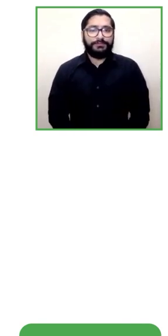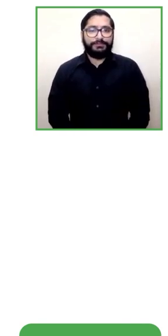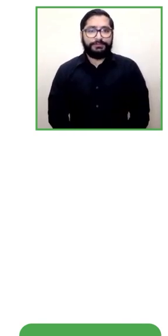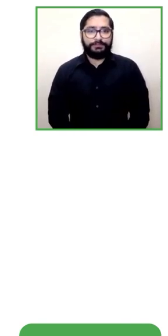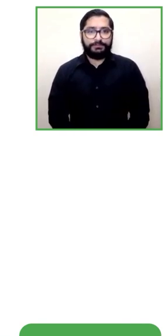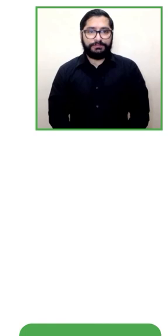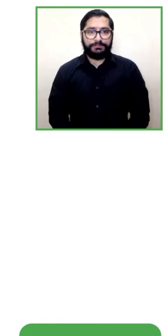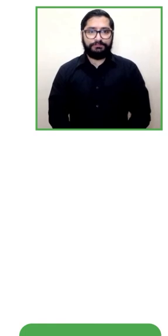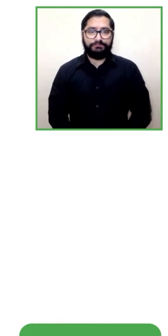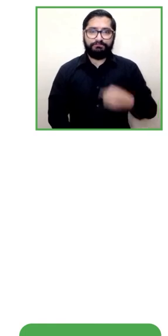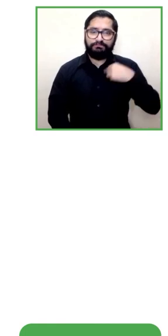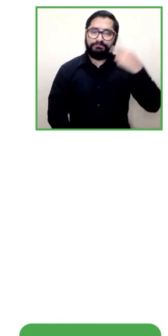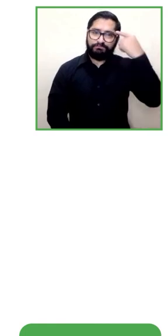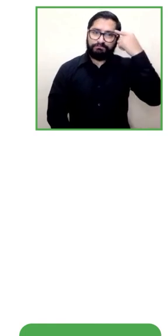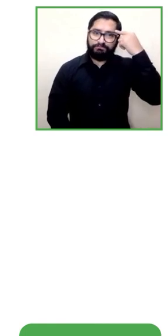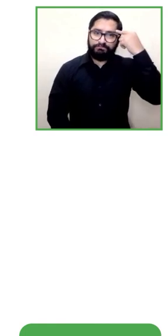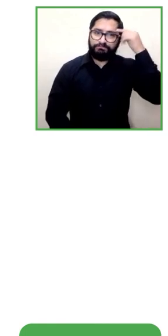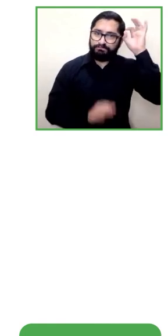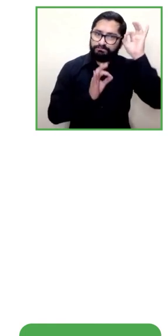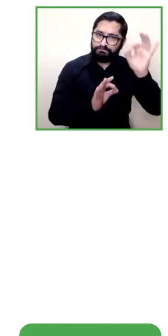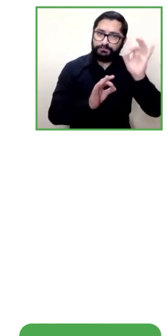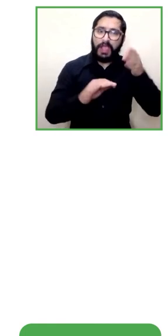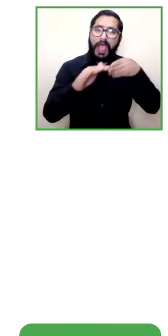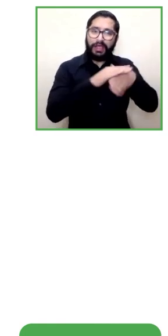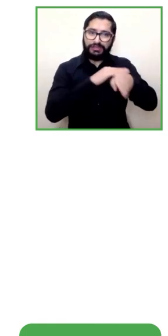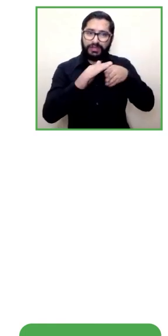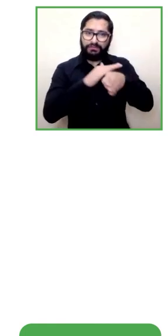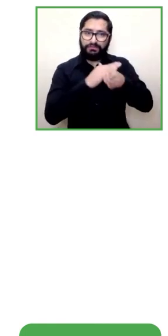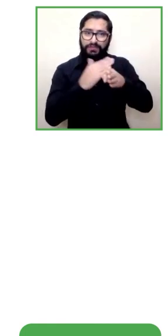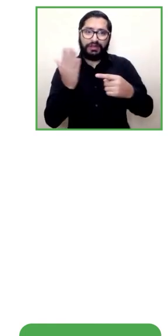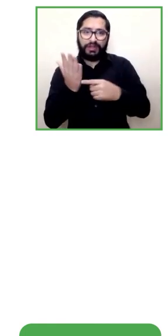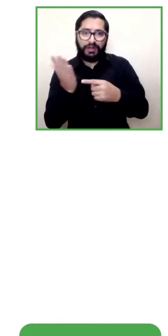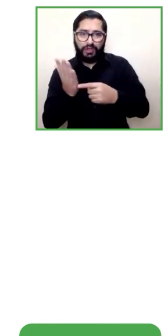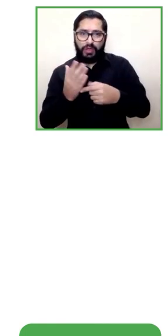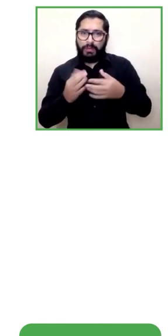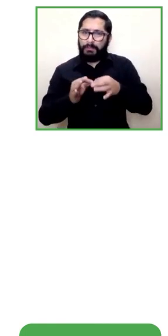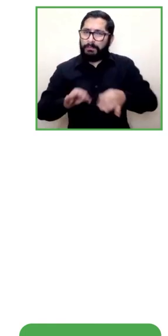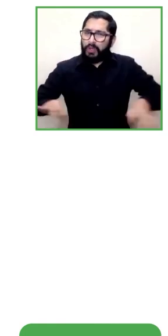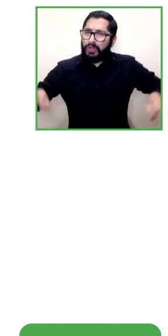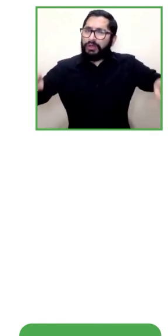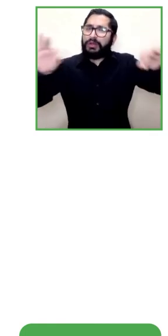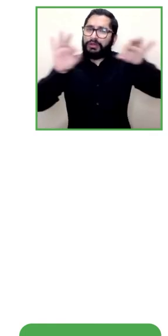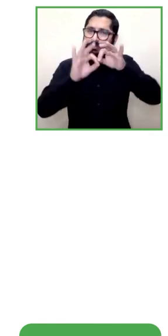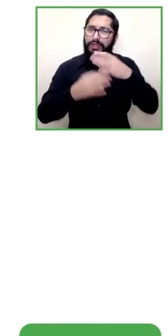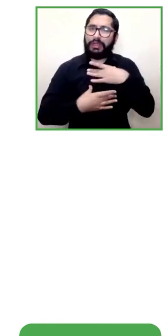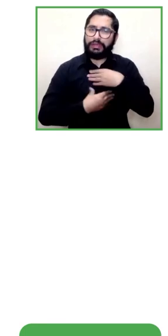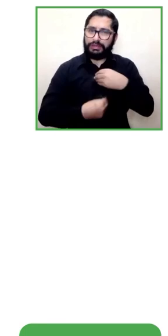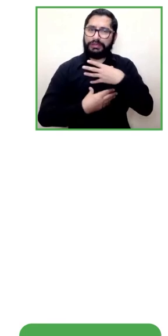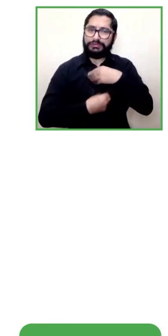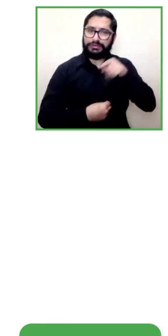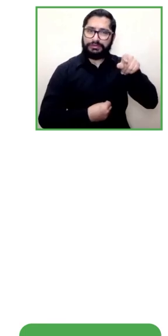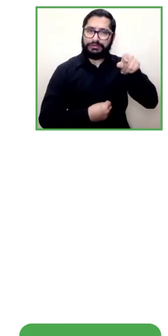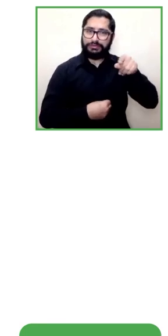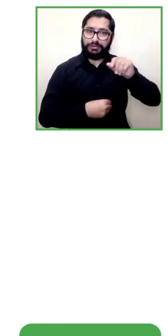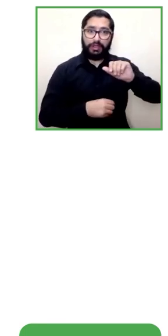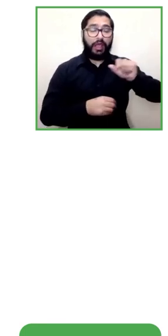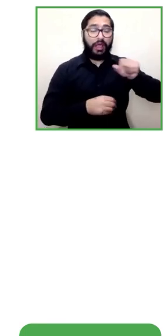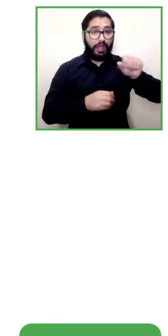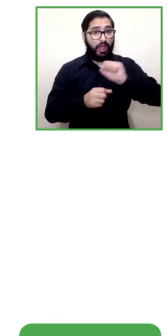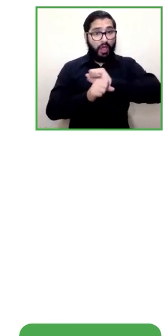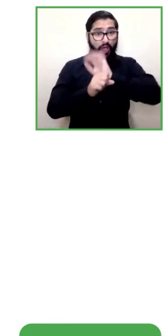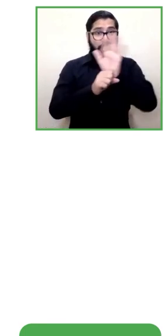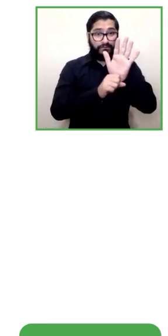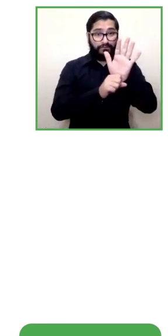ingresamos en un punto del tiempo muy interesante el año pasado cuando el COVID llegó por primera vez empezamos a ver un